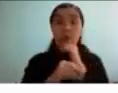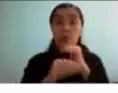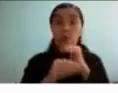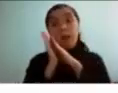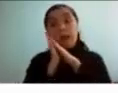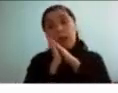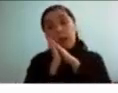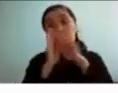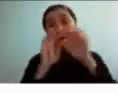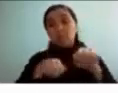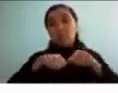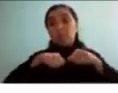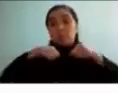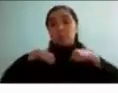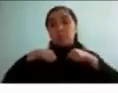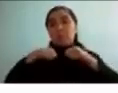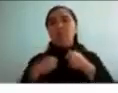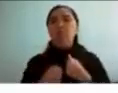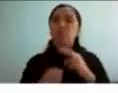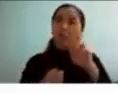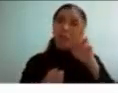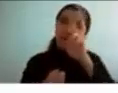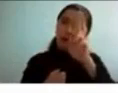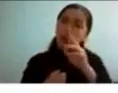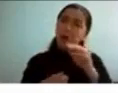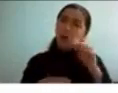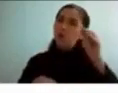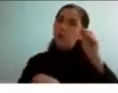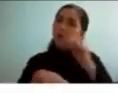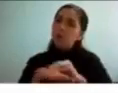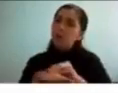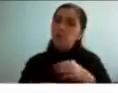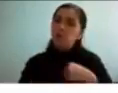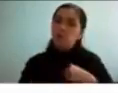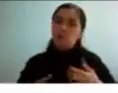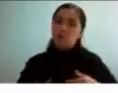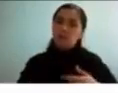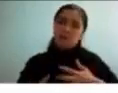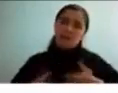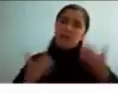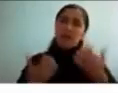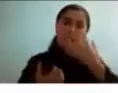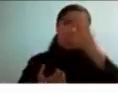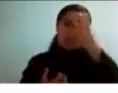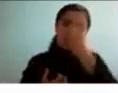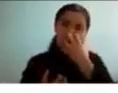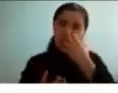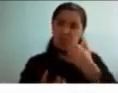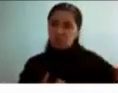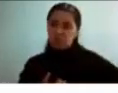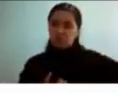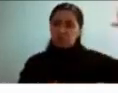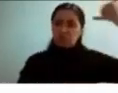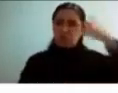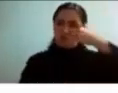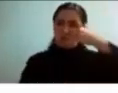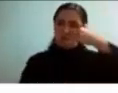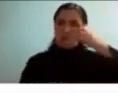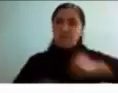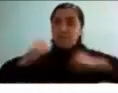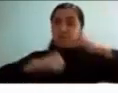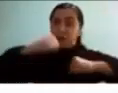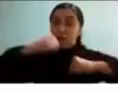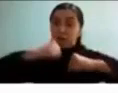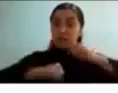raro yo había encargado la cama para hoy día llamo muy molesta a Rosen me acuerdo que era digo